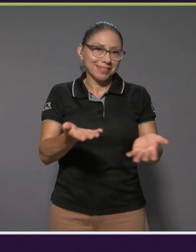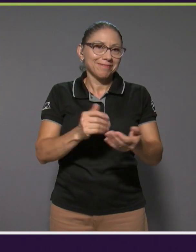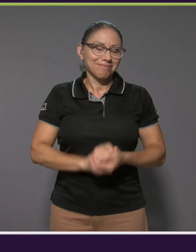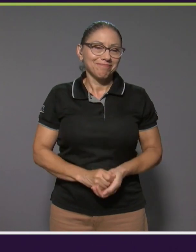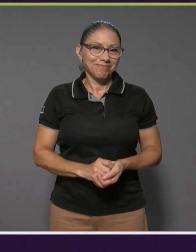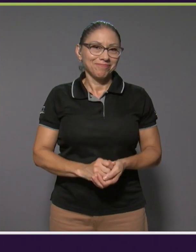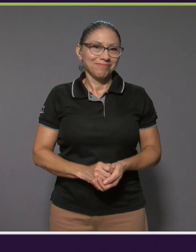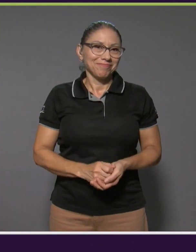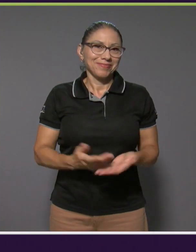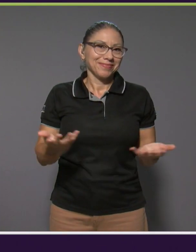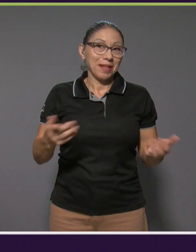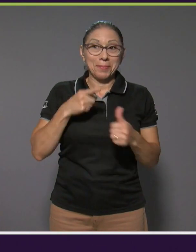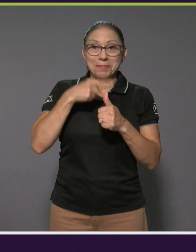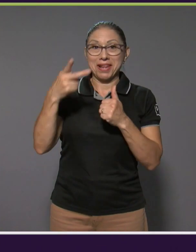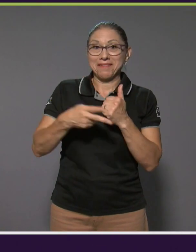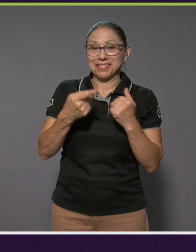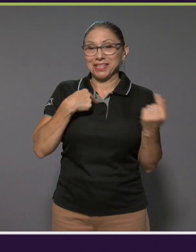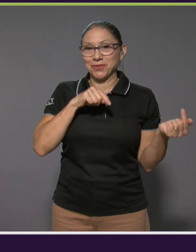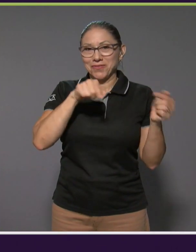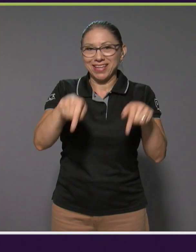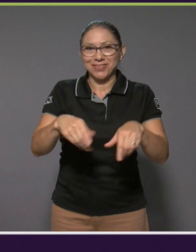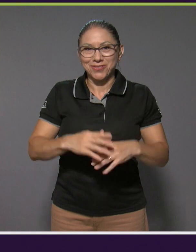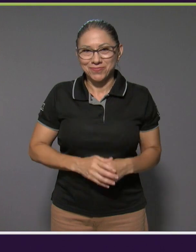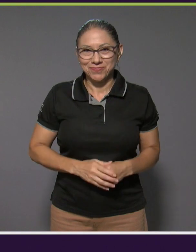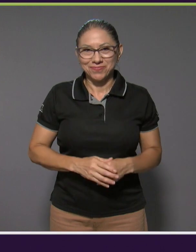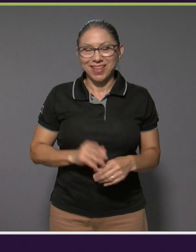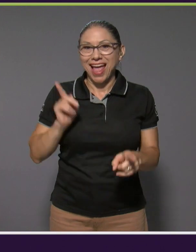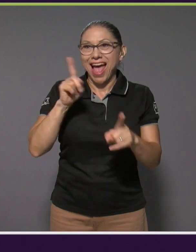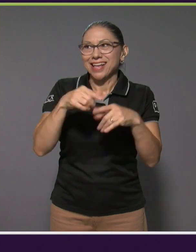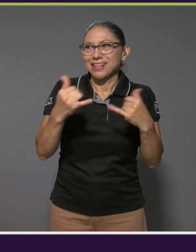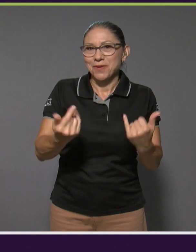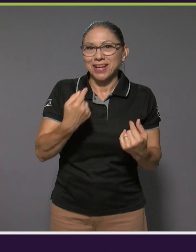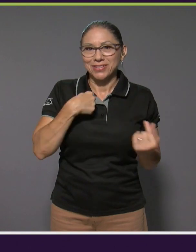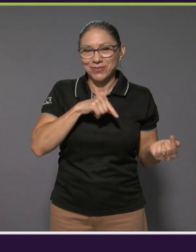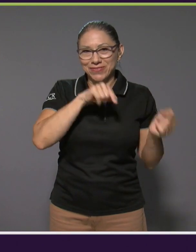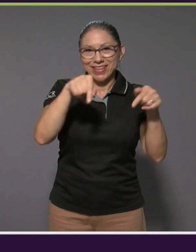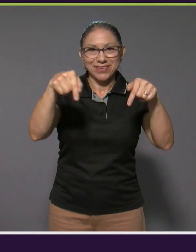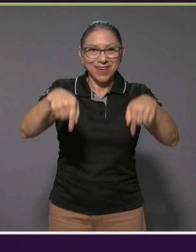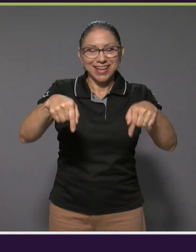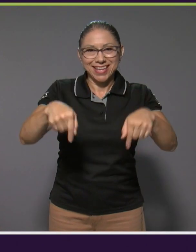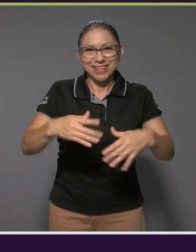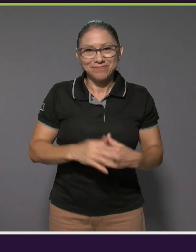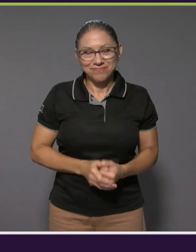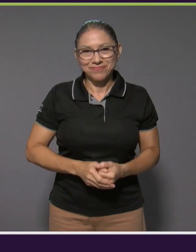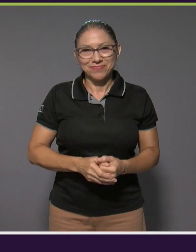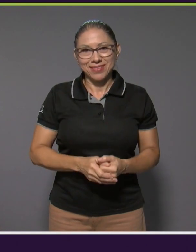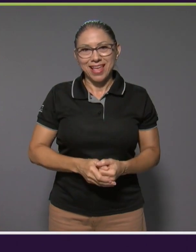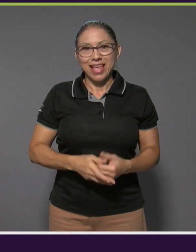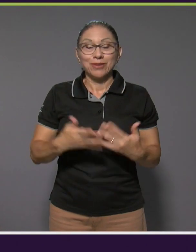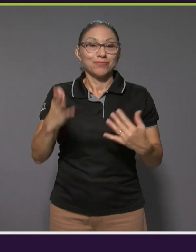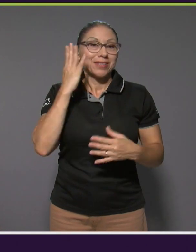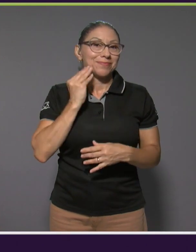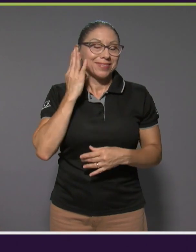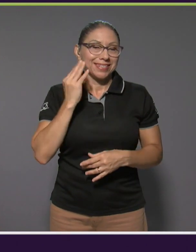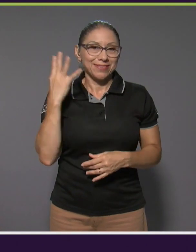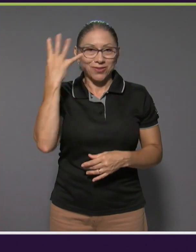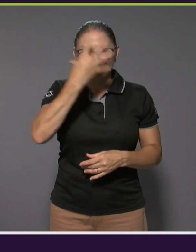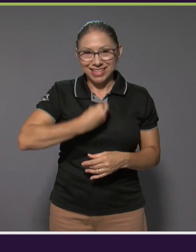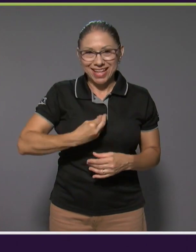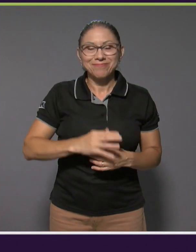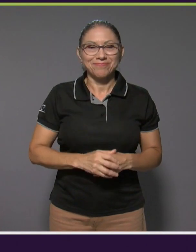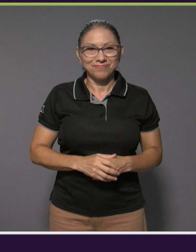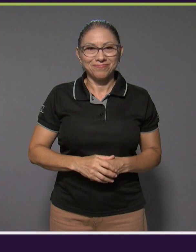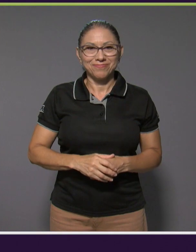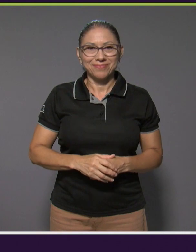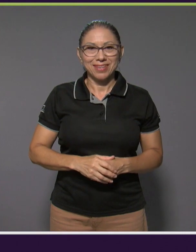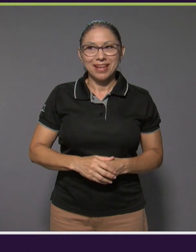Primera vez que vengo aquí. Hasta ahora vengo aquí y es una experiencia muy bonita. Me